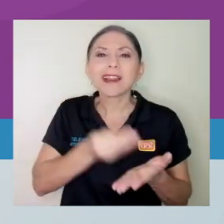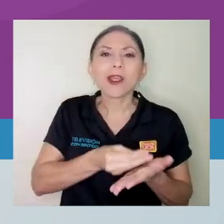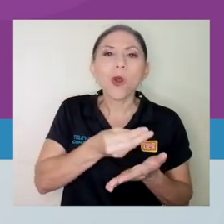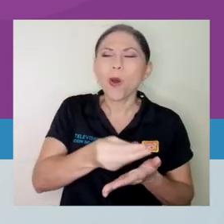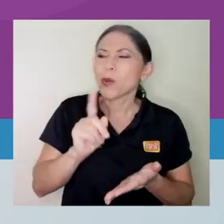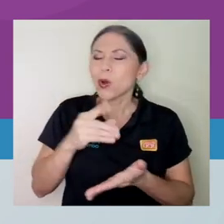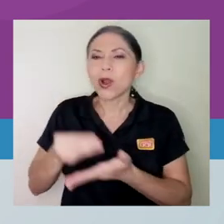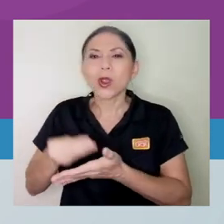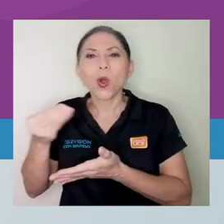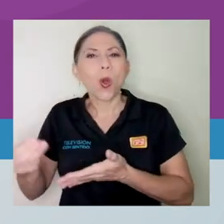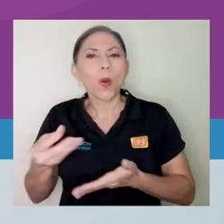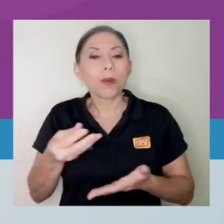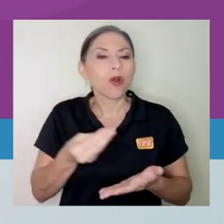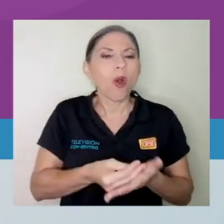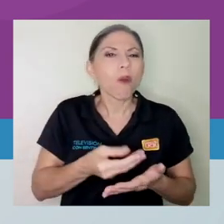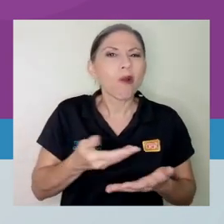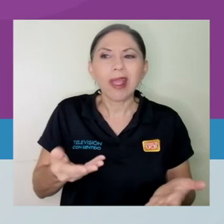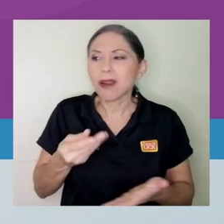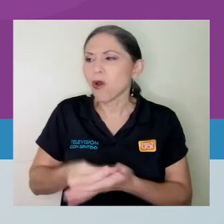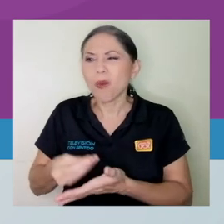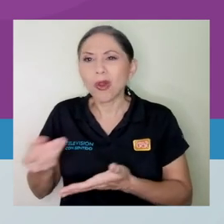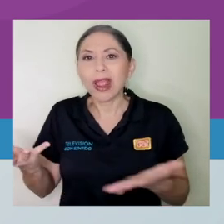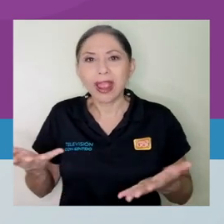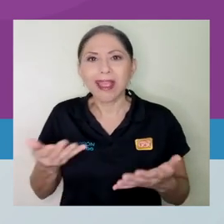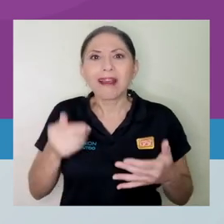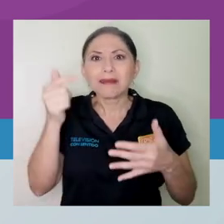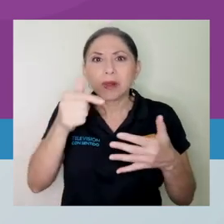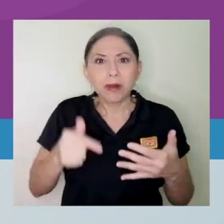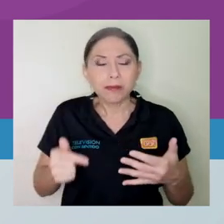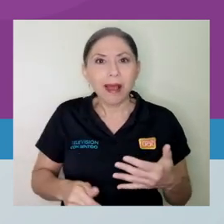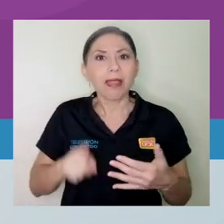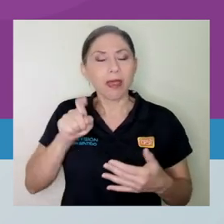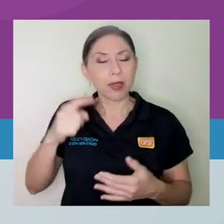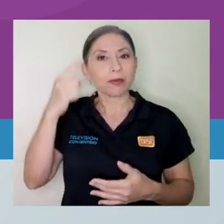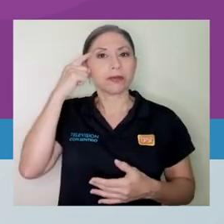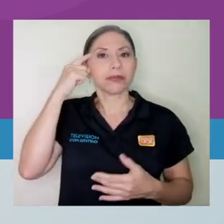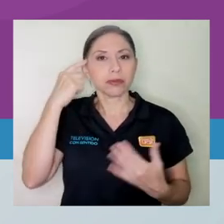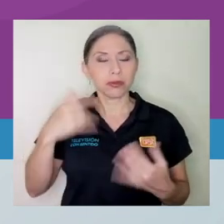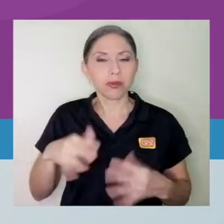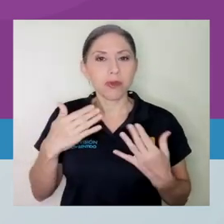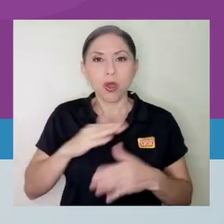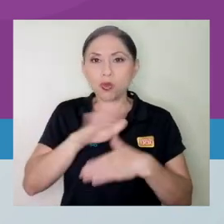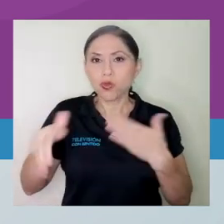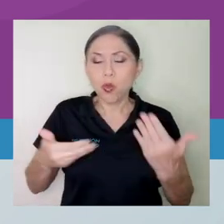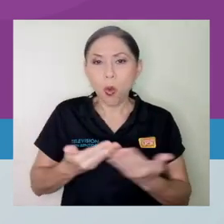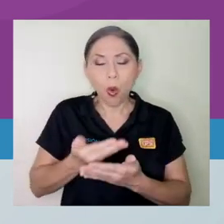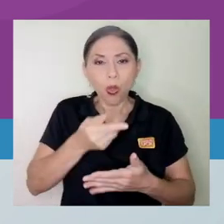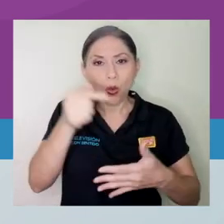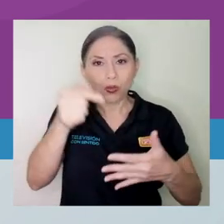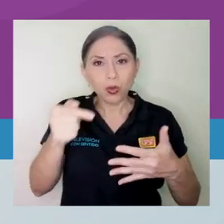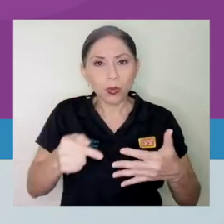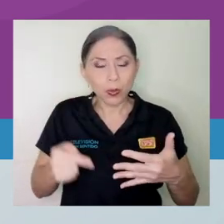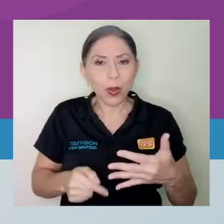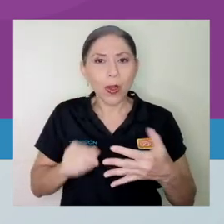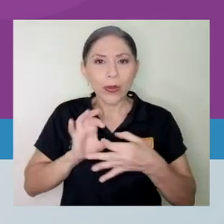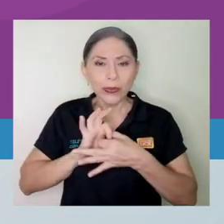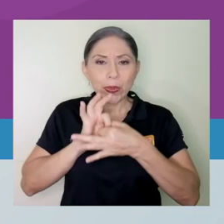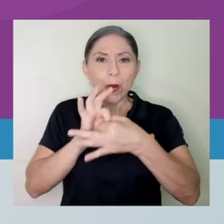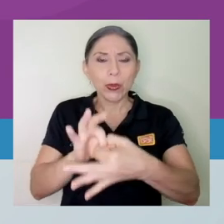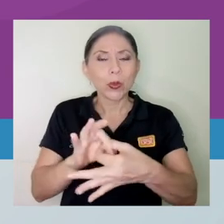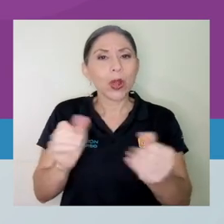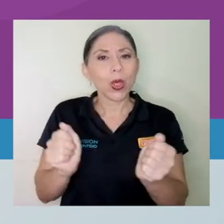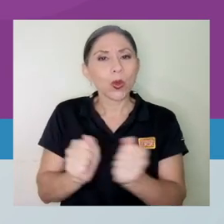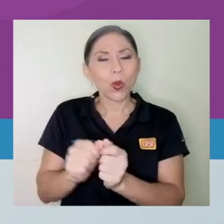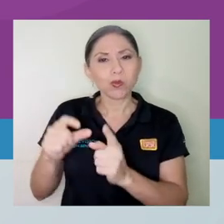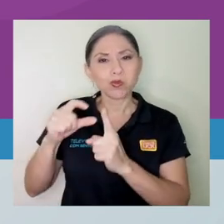compro, a quién no le compro, qué compro, qué no compro, ¿verdad? Entonces, todos esos factores se han vinculado con